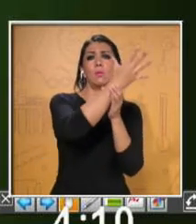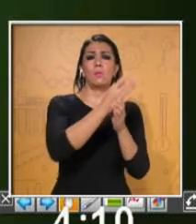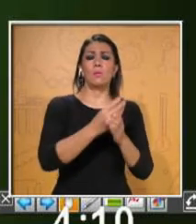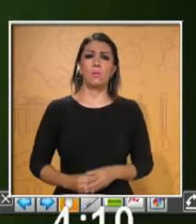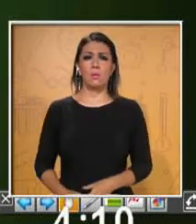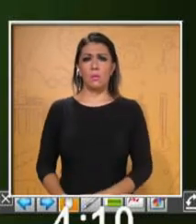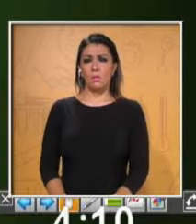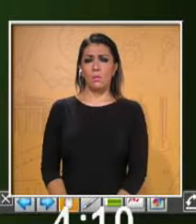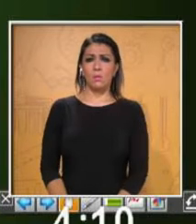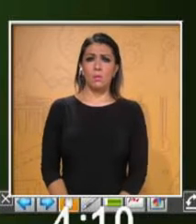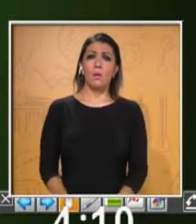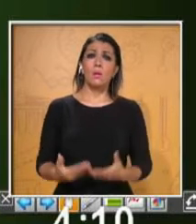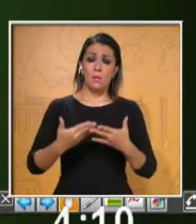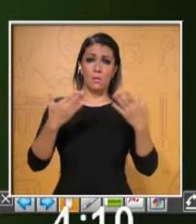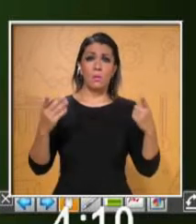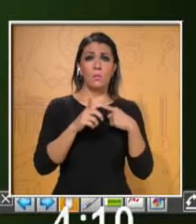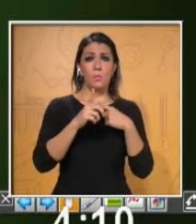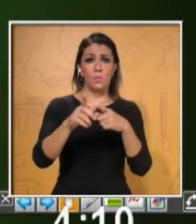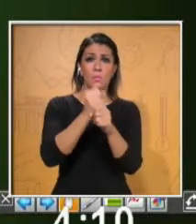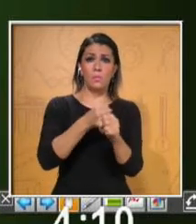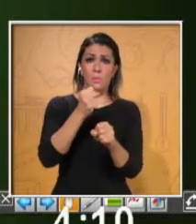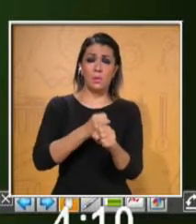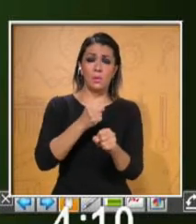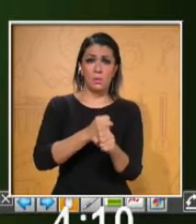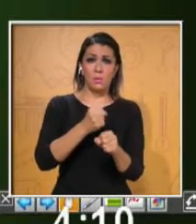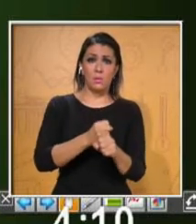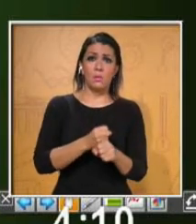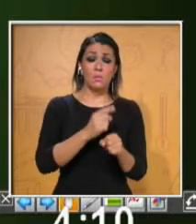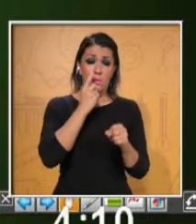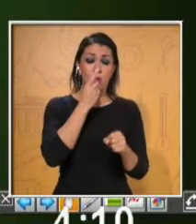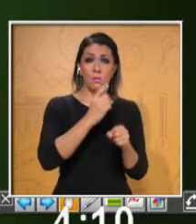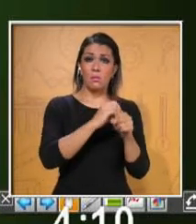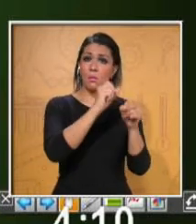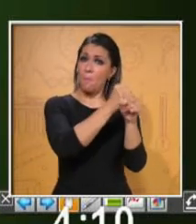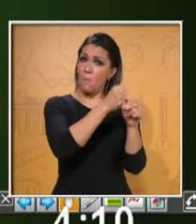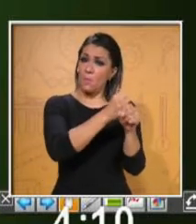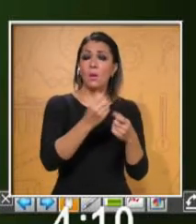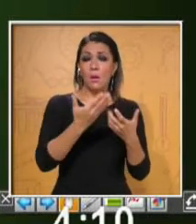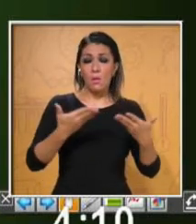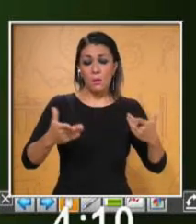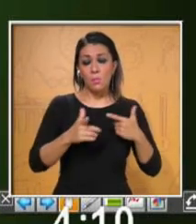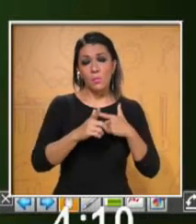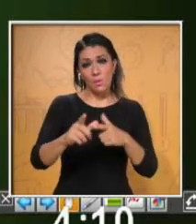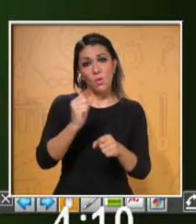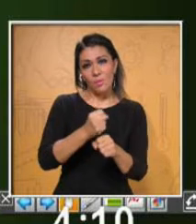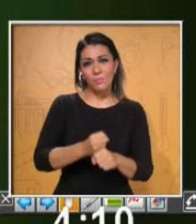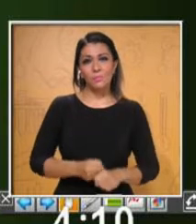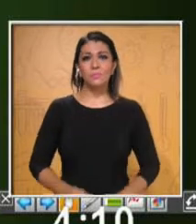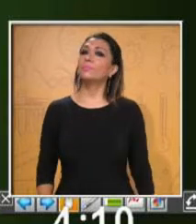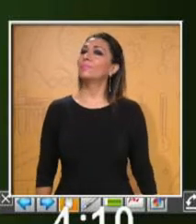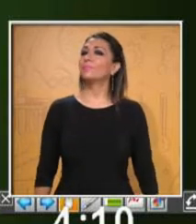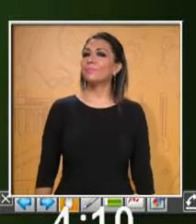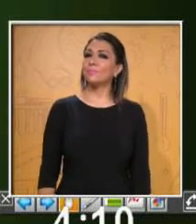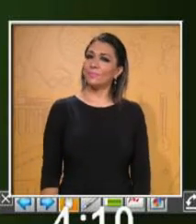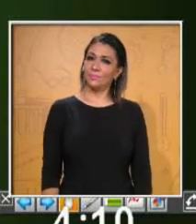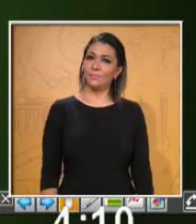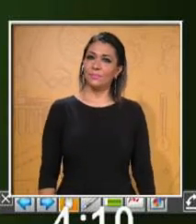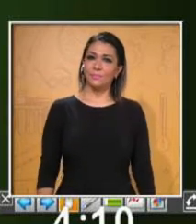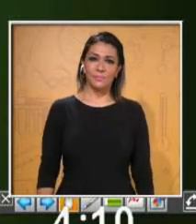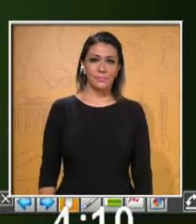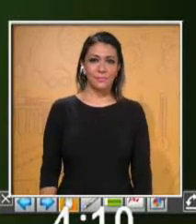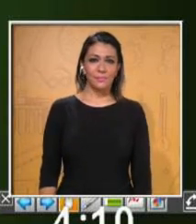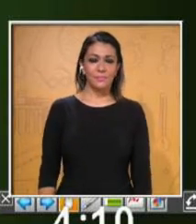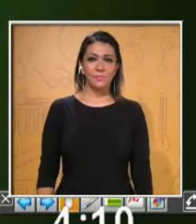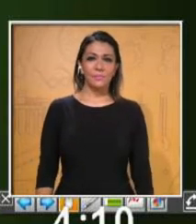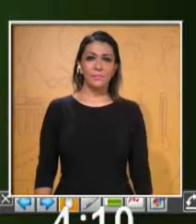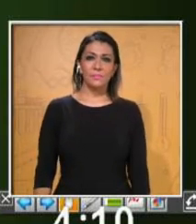continue with the practice. Vamos a continuar con la parte que dice práctica. Work on what you are going to say and how you are going to say it.